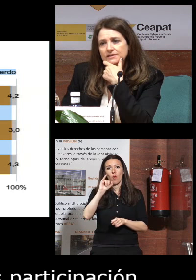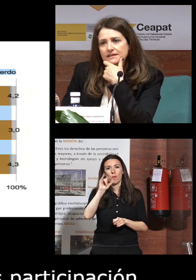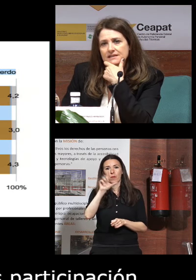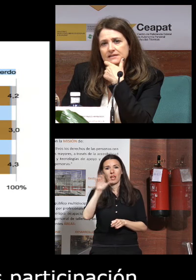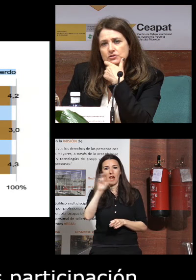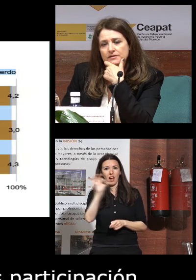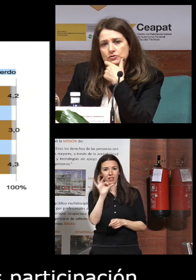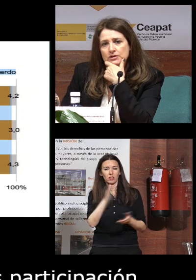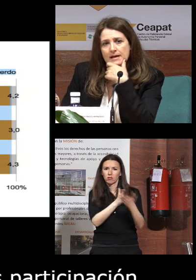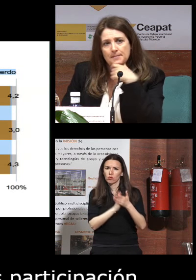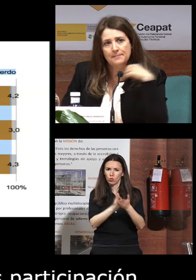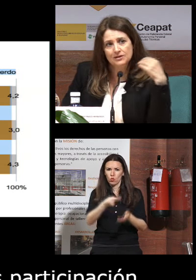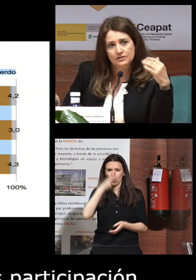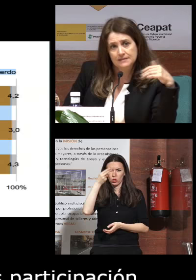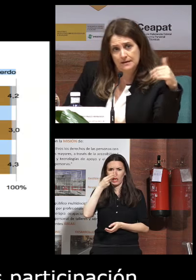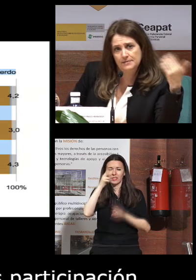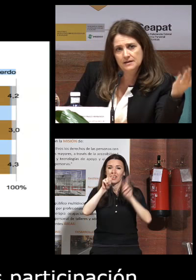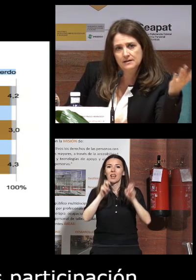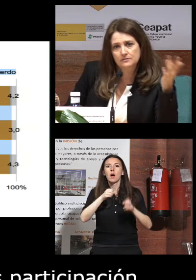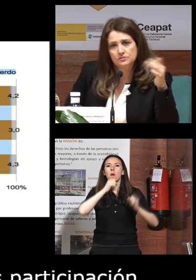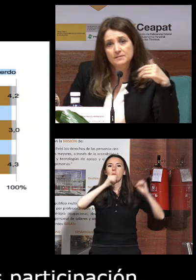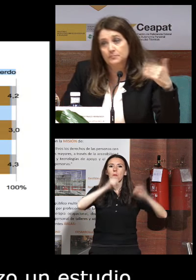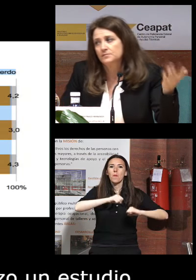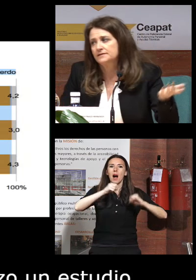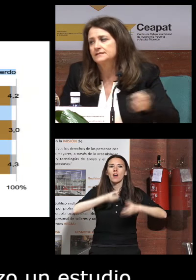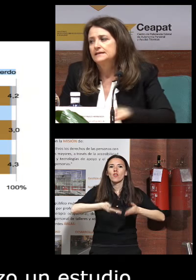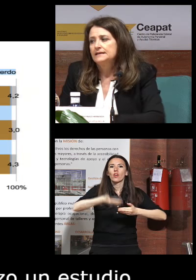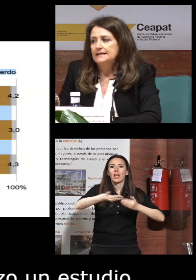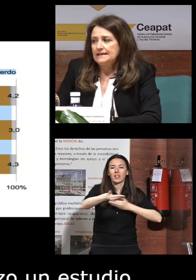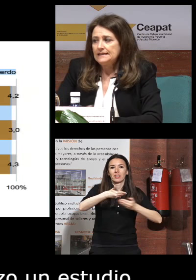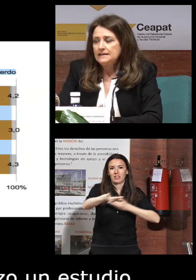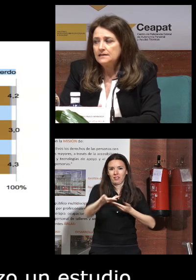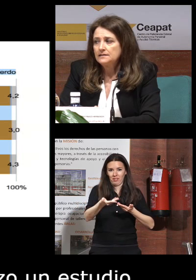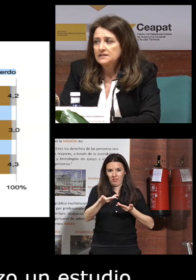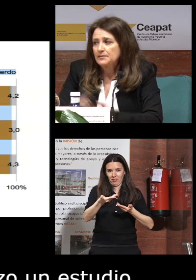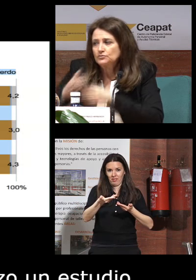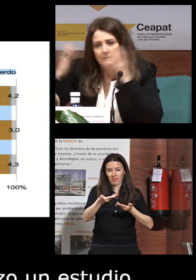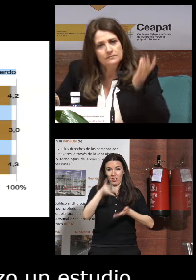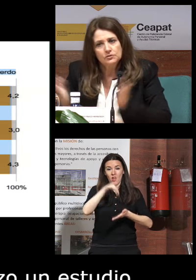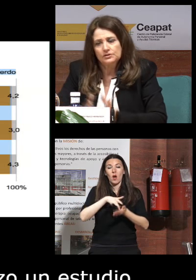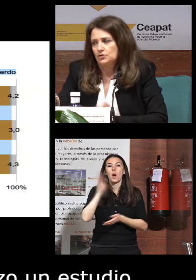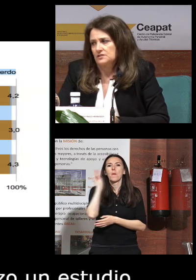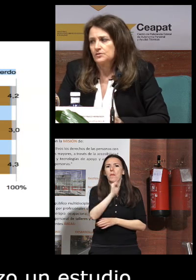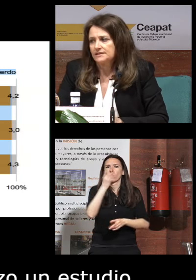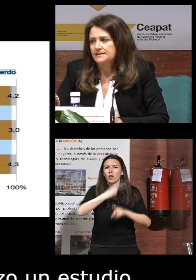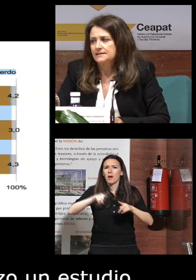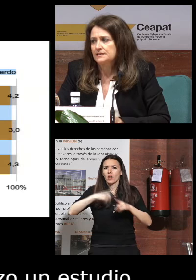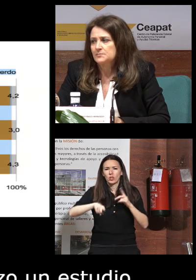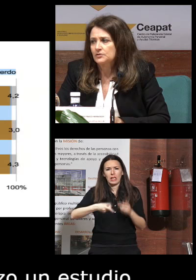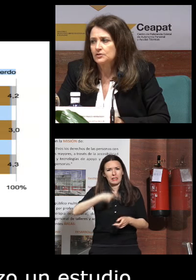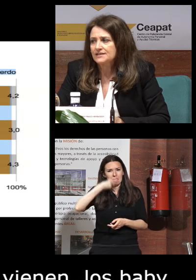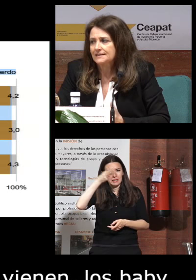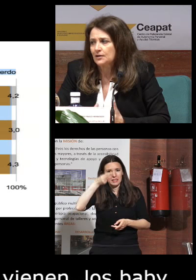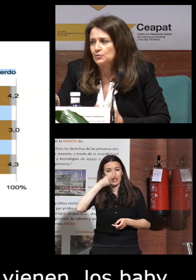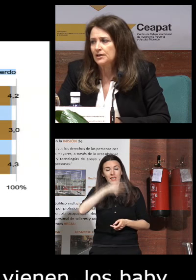estudio muy interesante sobre los mayores que vienen los baby boomers y les preguntaba un montón de cosas muy interesantes